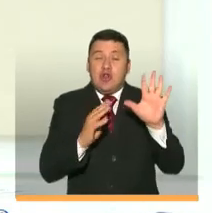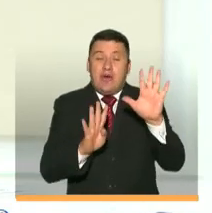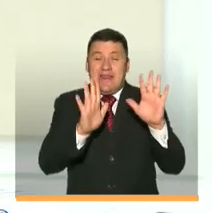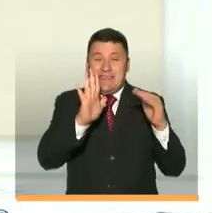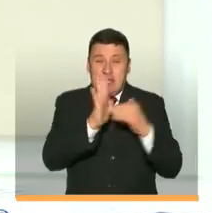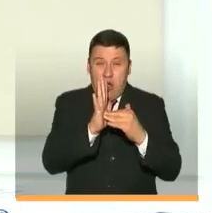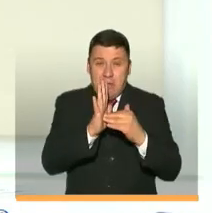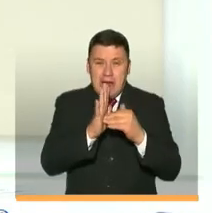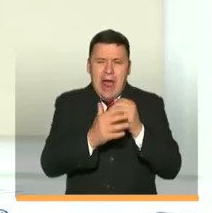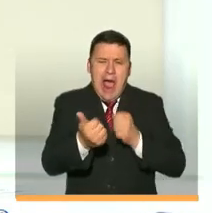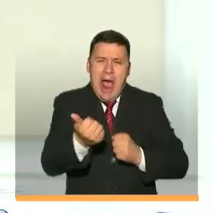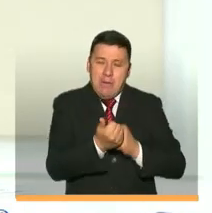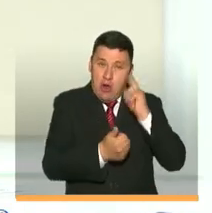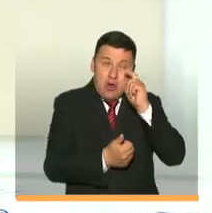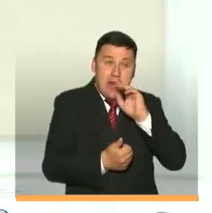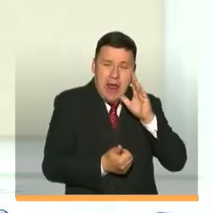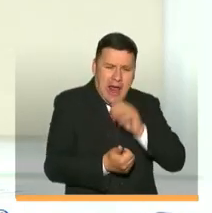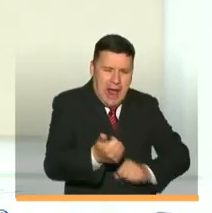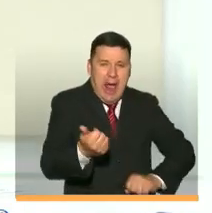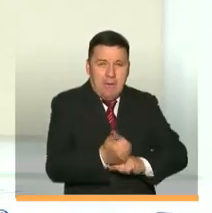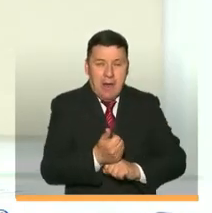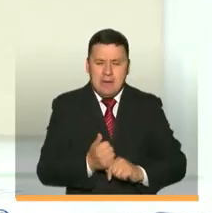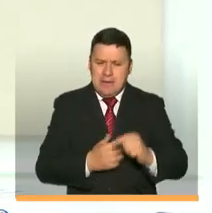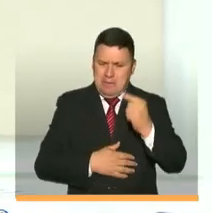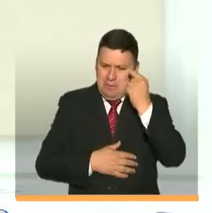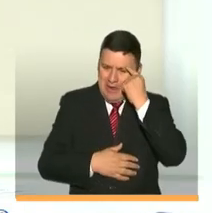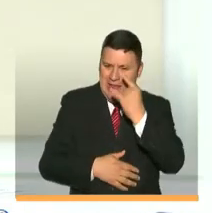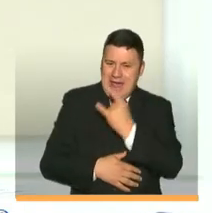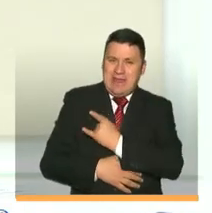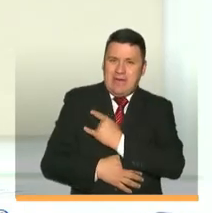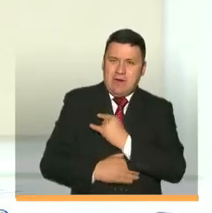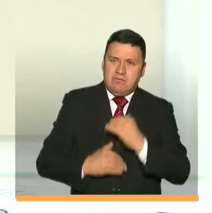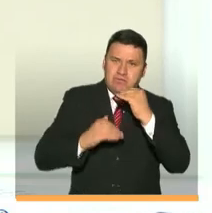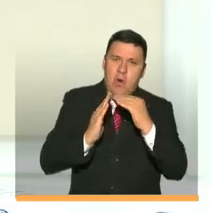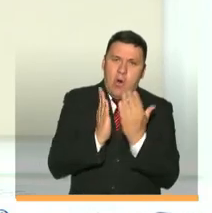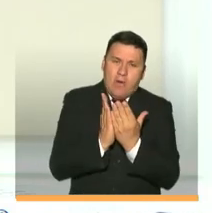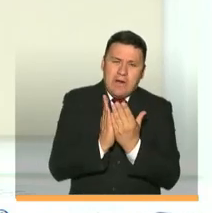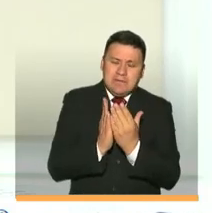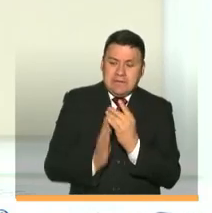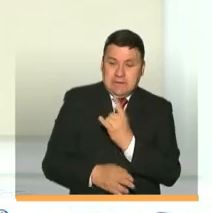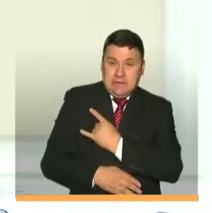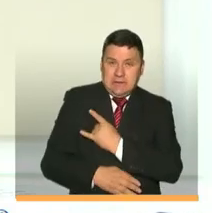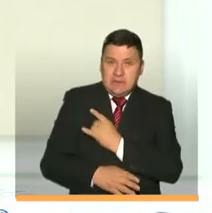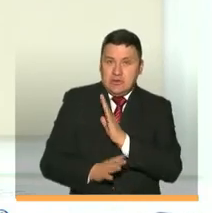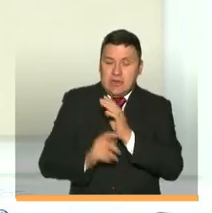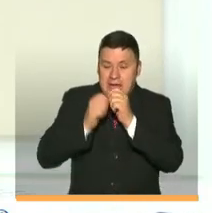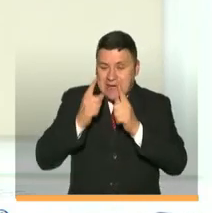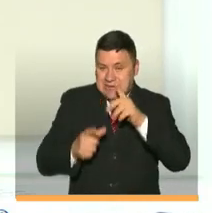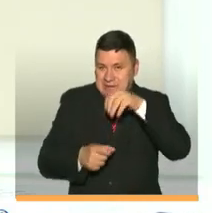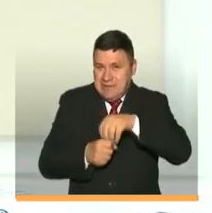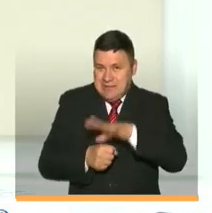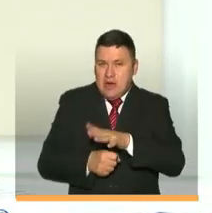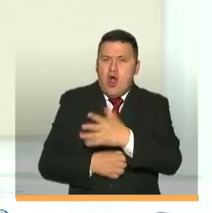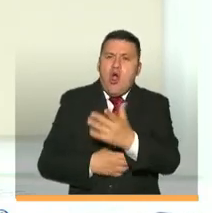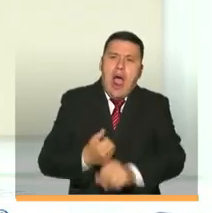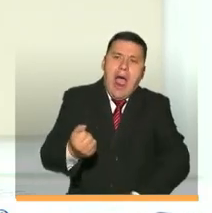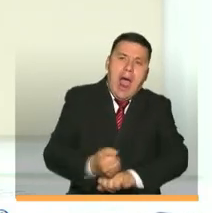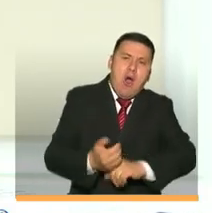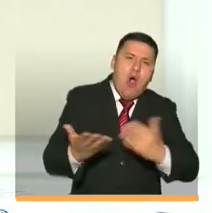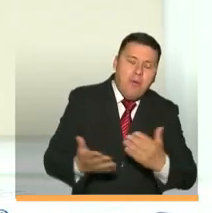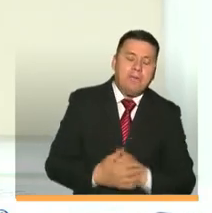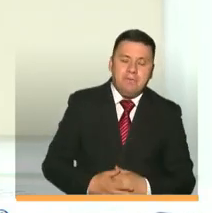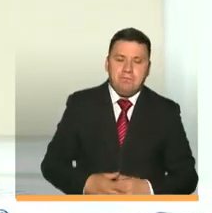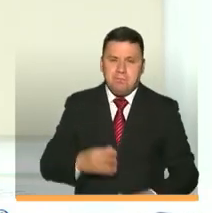millones de apoyo del gobierno nacional pensando en la educación superior y en la educación superior pública, cómo apoyar a los estudiantes.